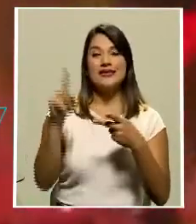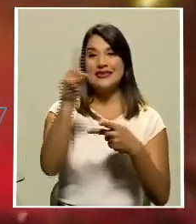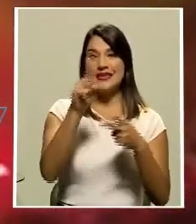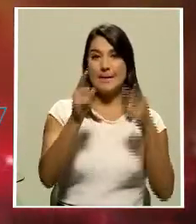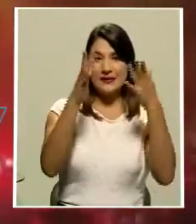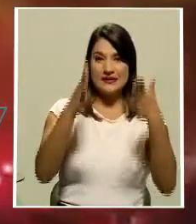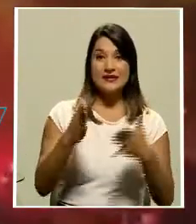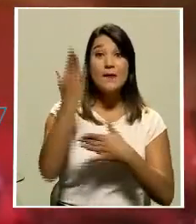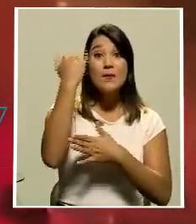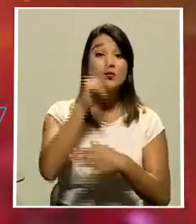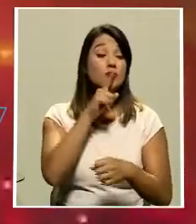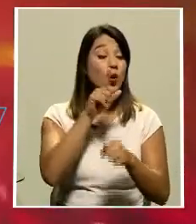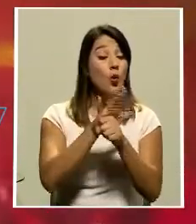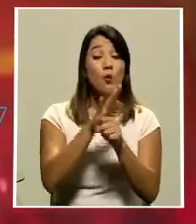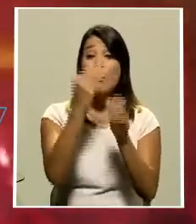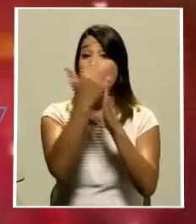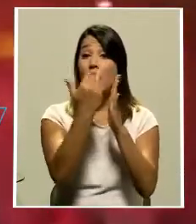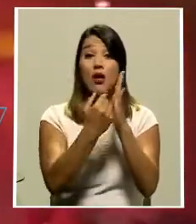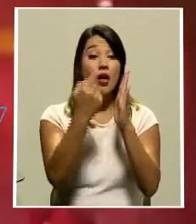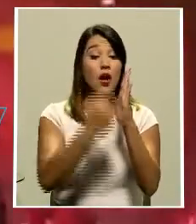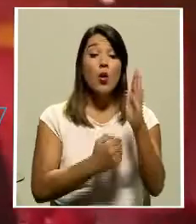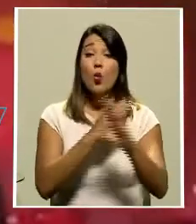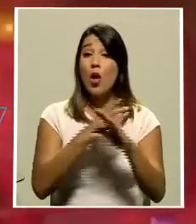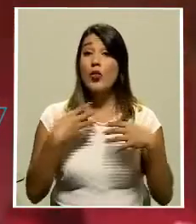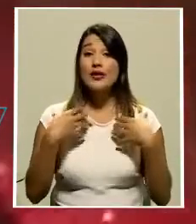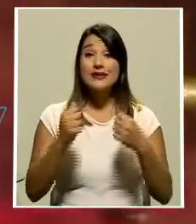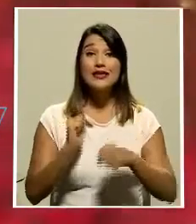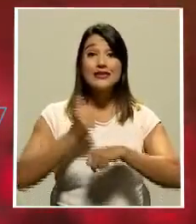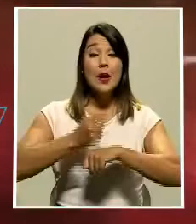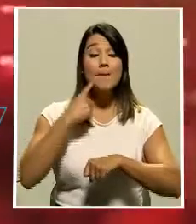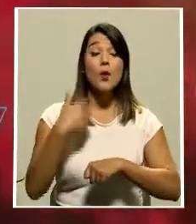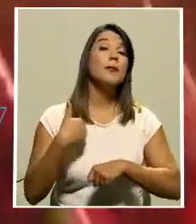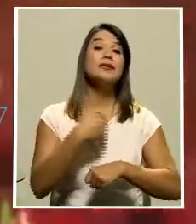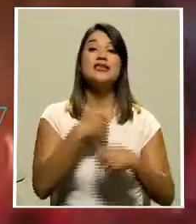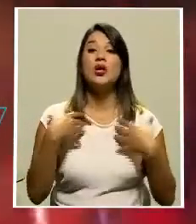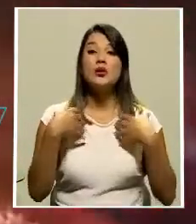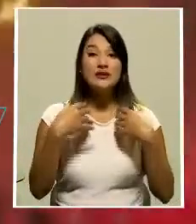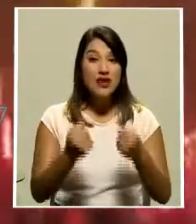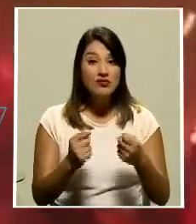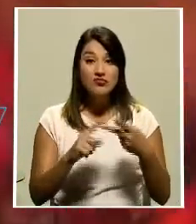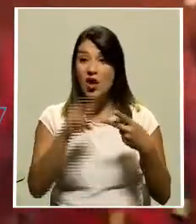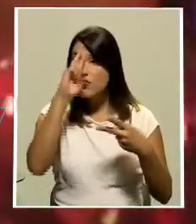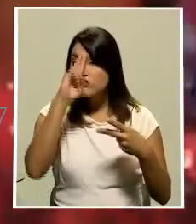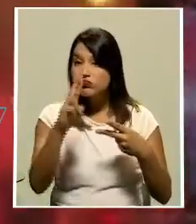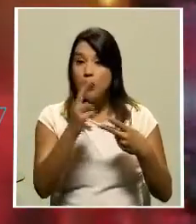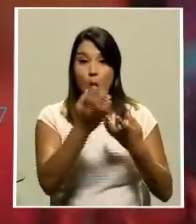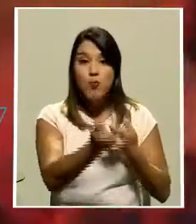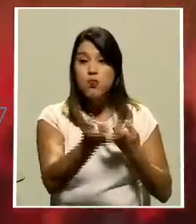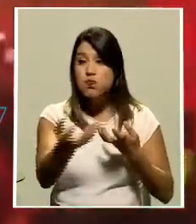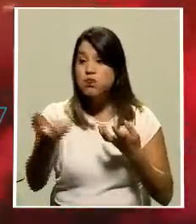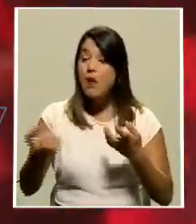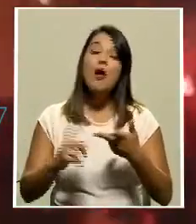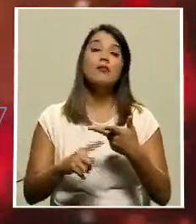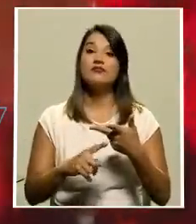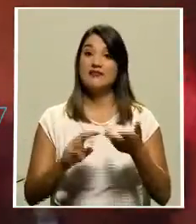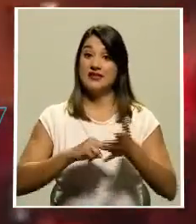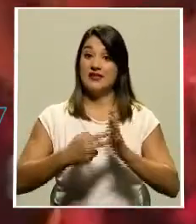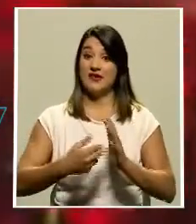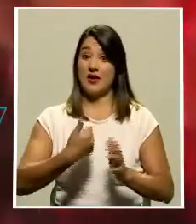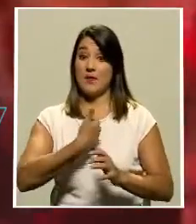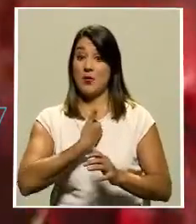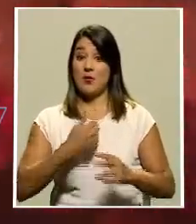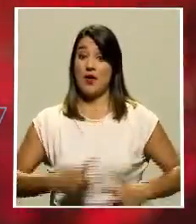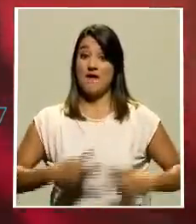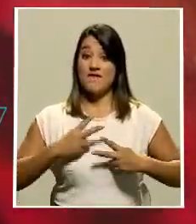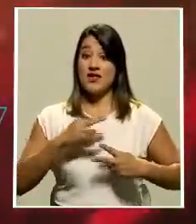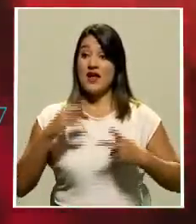exaltaron los protocolos establecidos por el Ministerio de Salud rompieron sus burbujas y pusieron en peligro su salud y la de sus familiares al aglomerarse